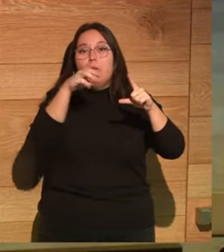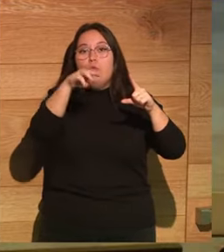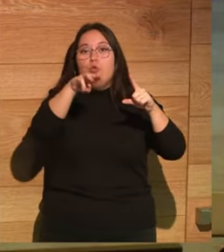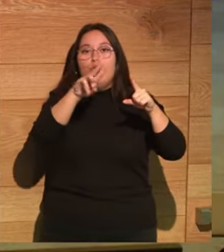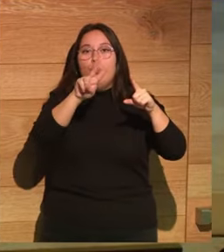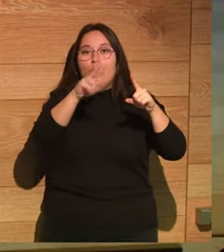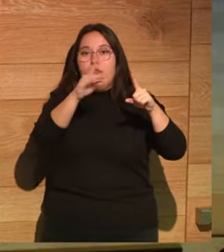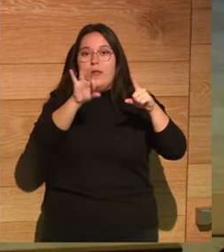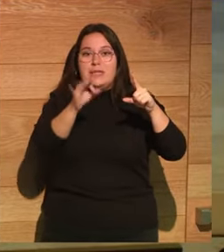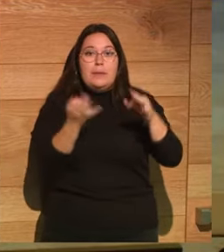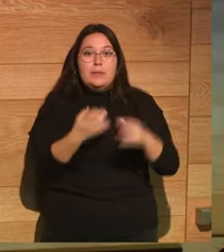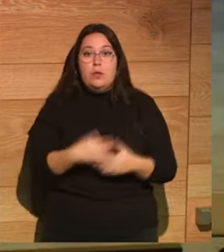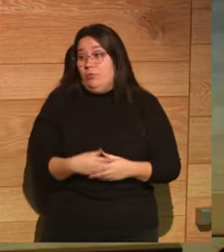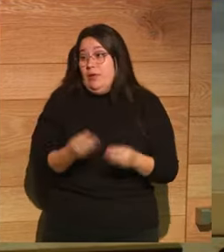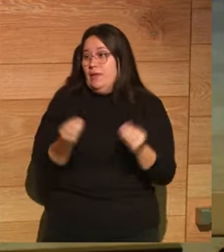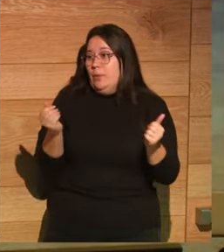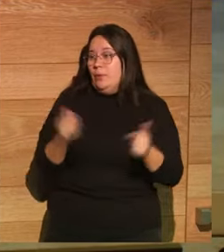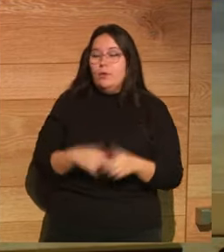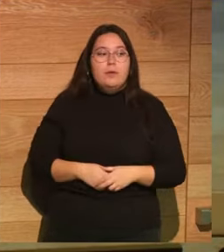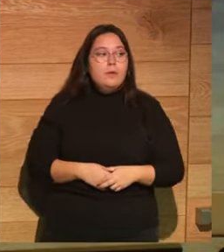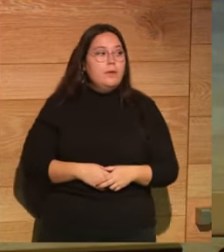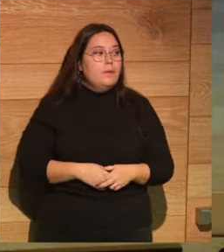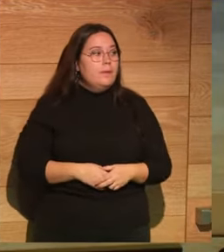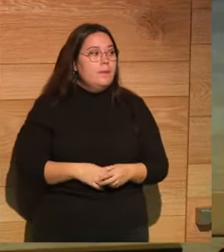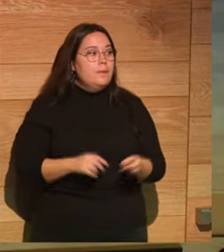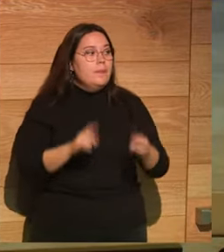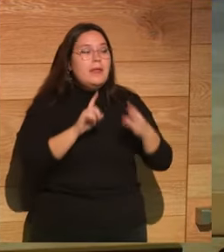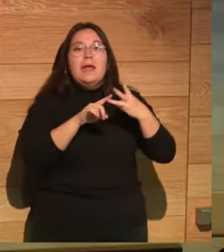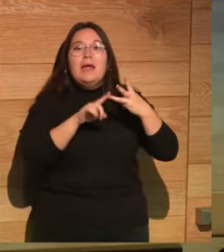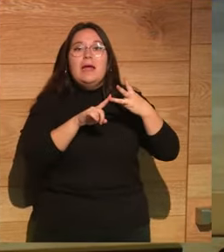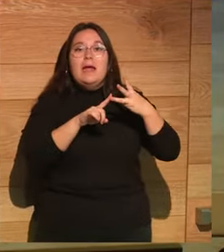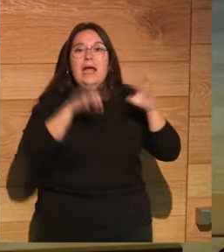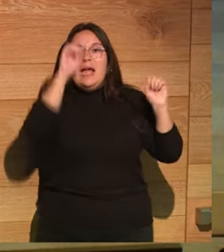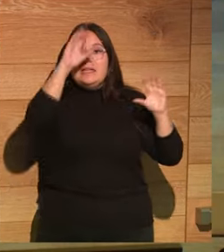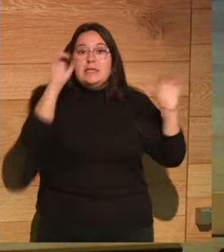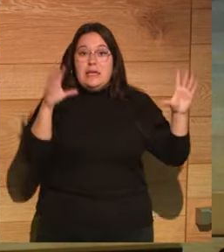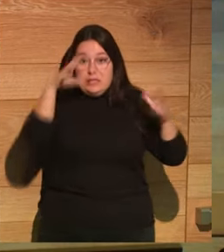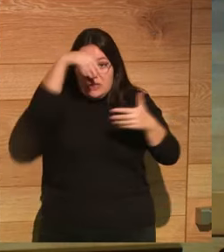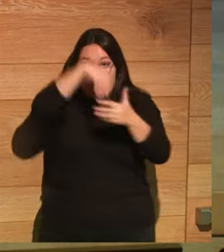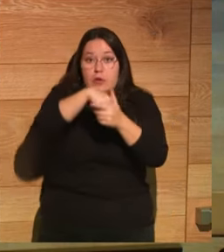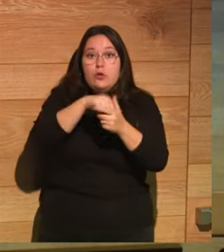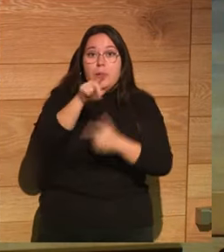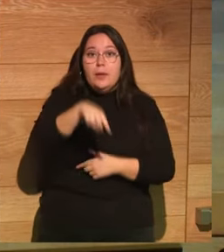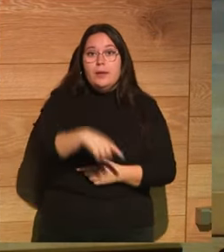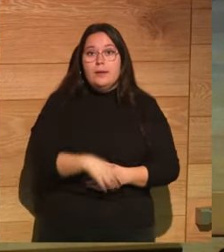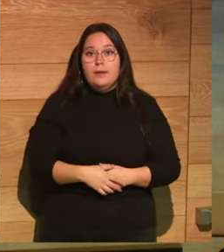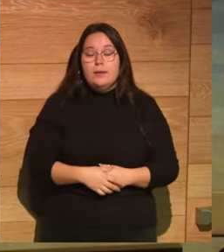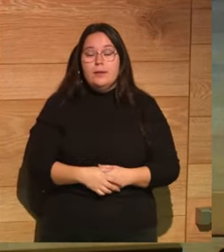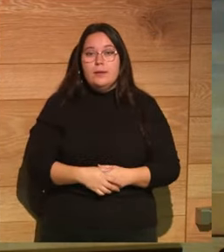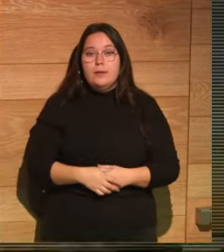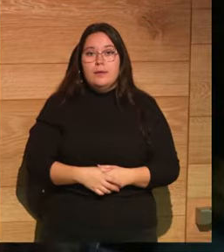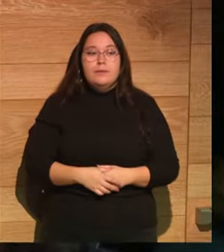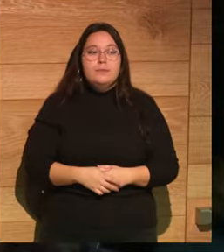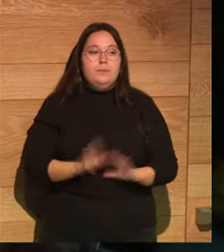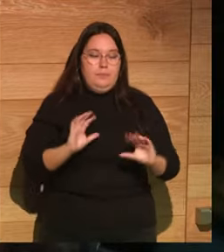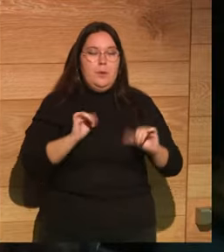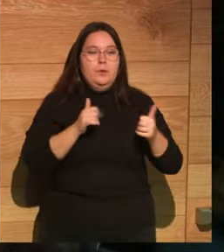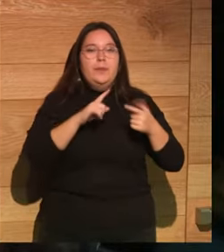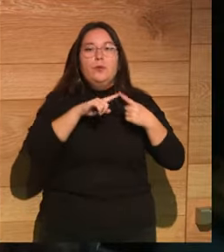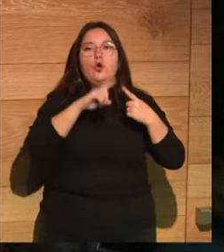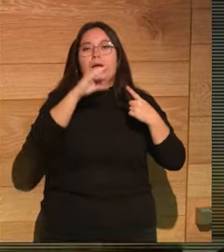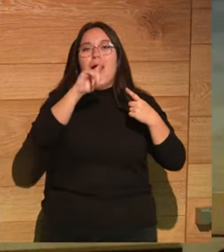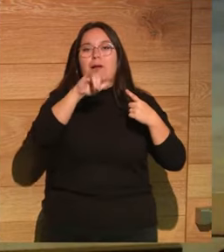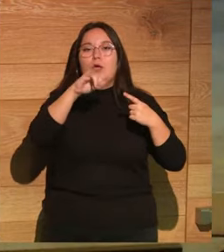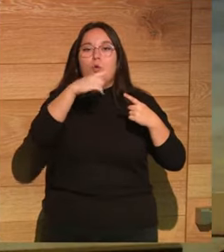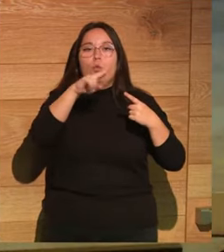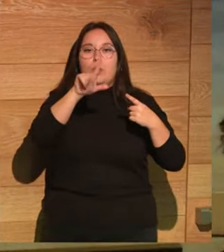Triángulo ¿y los extraterrestres están en el Triángulo de las Bermudas? vamos a empezar por Calígula